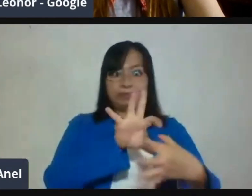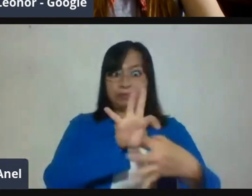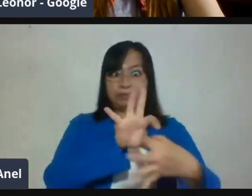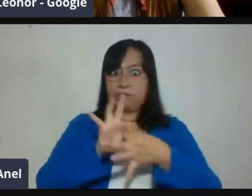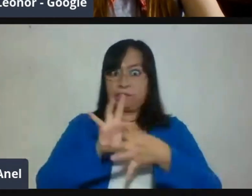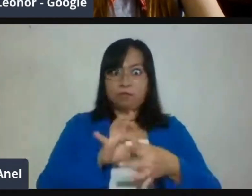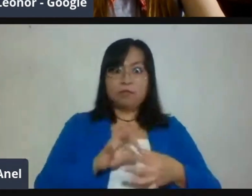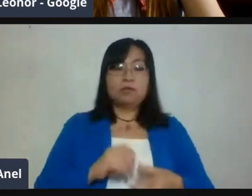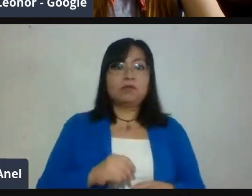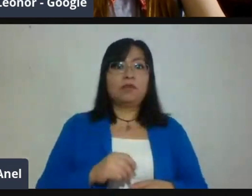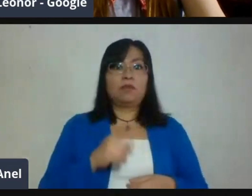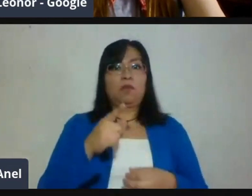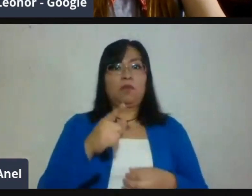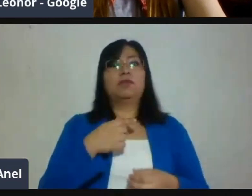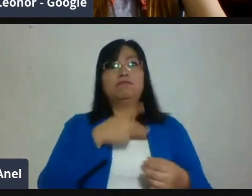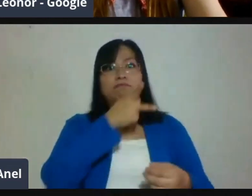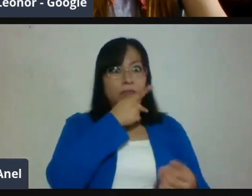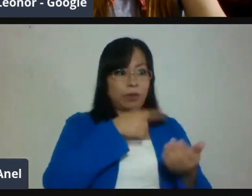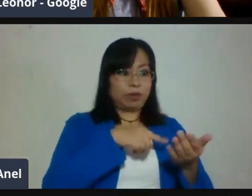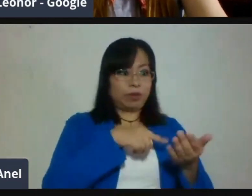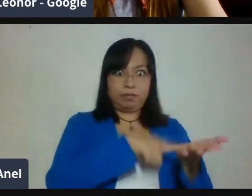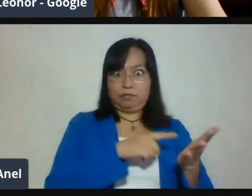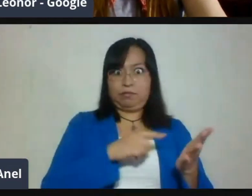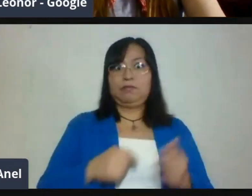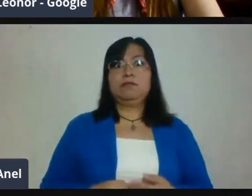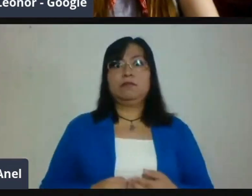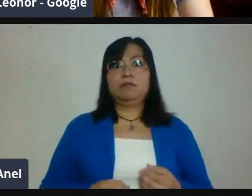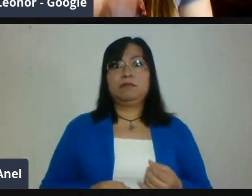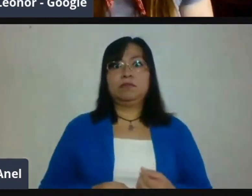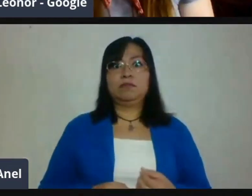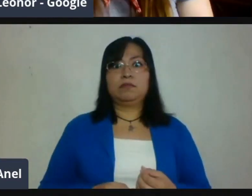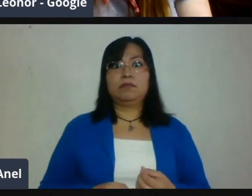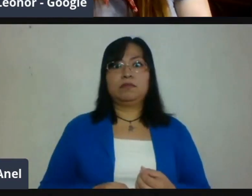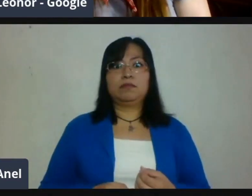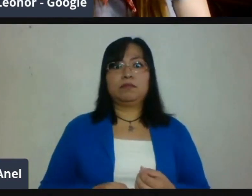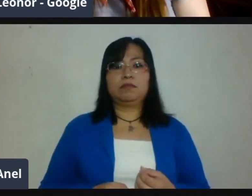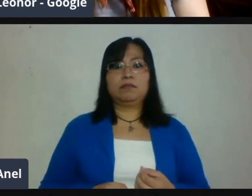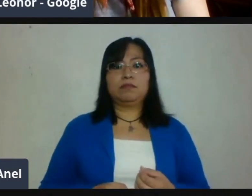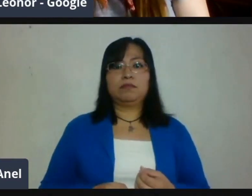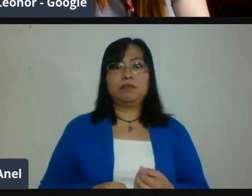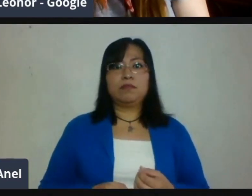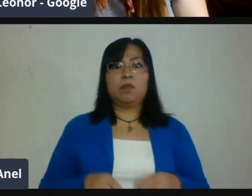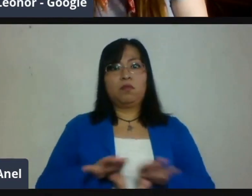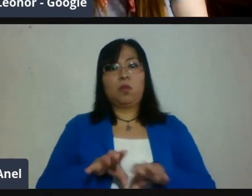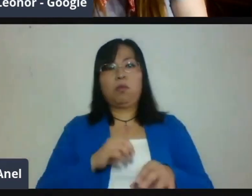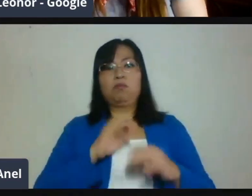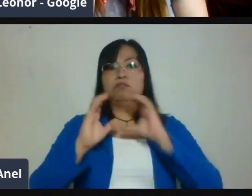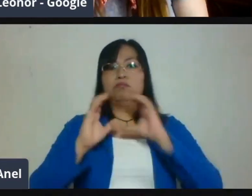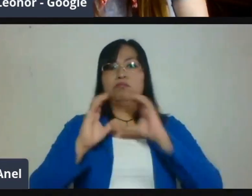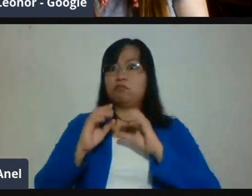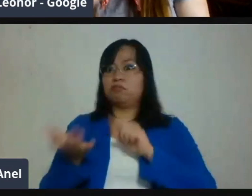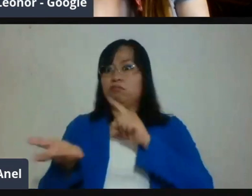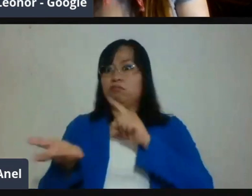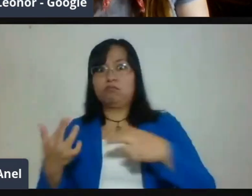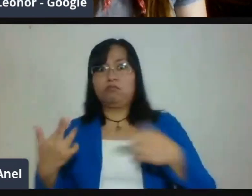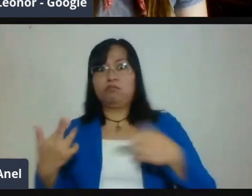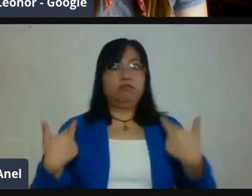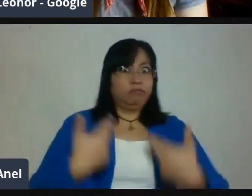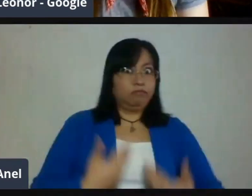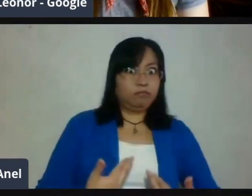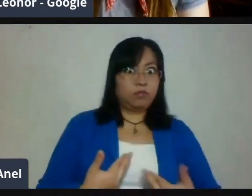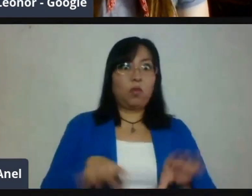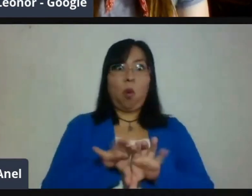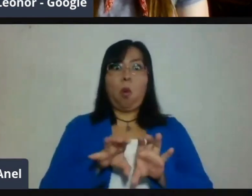principal de este webinar, obviamente nosotros como docentes y los alumnos. Porque tenemos que